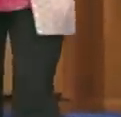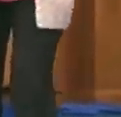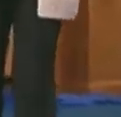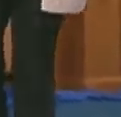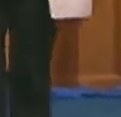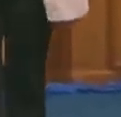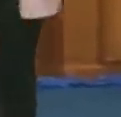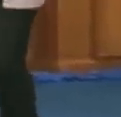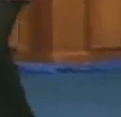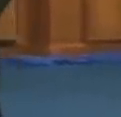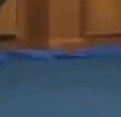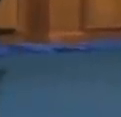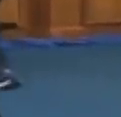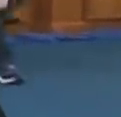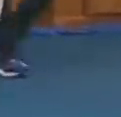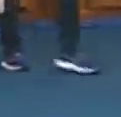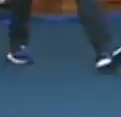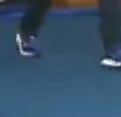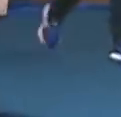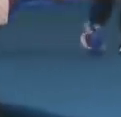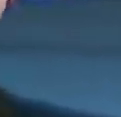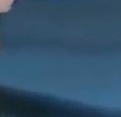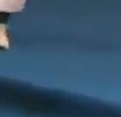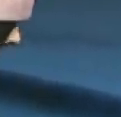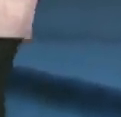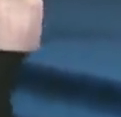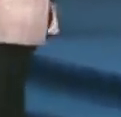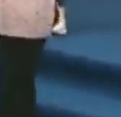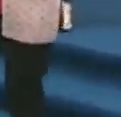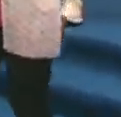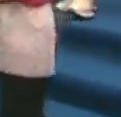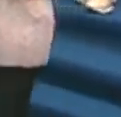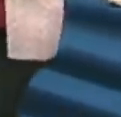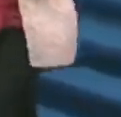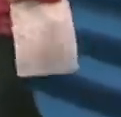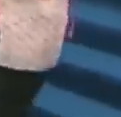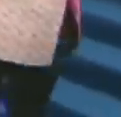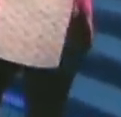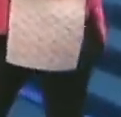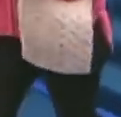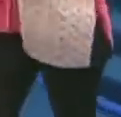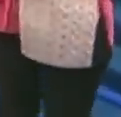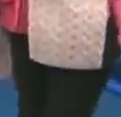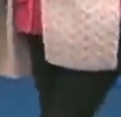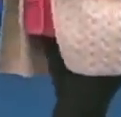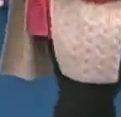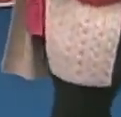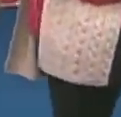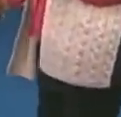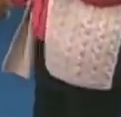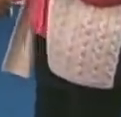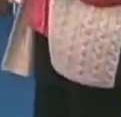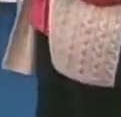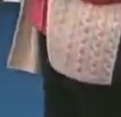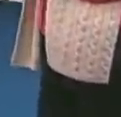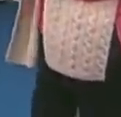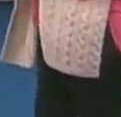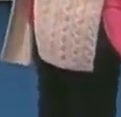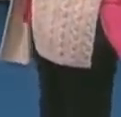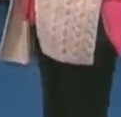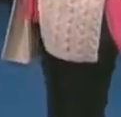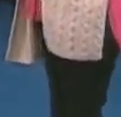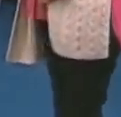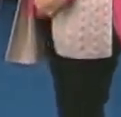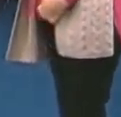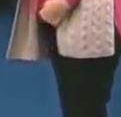Bolivariana de Venezuela. Reuniendo trabajo con las jefas y jefes de las zonas educativas del país, del presidente de la